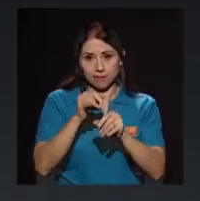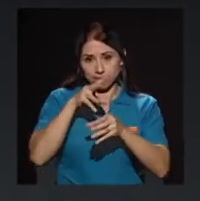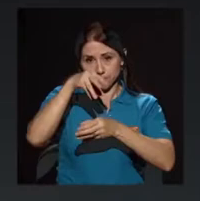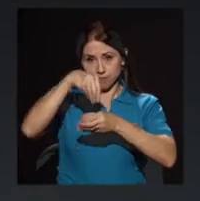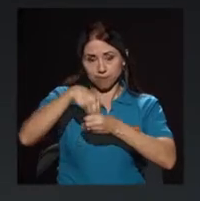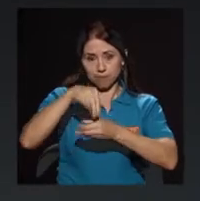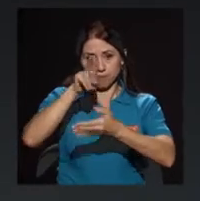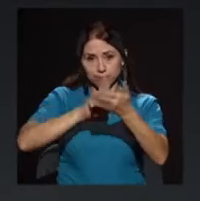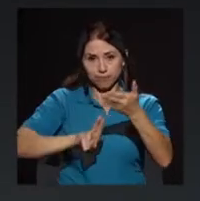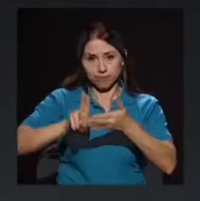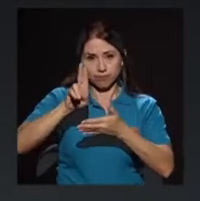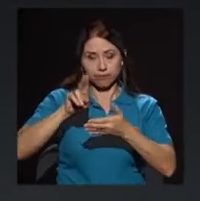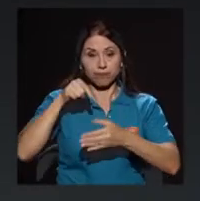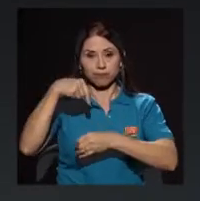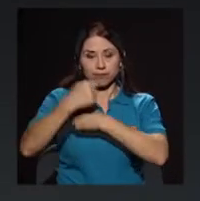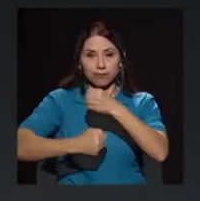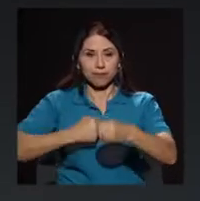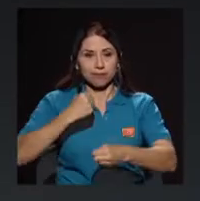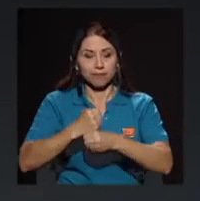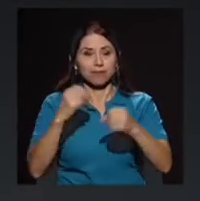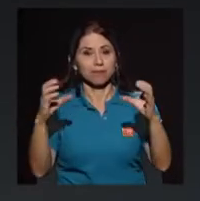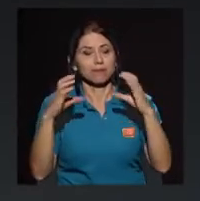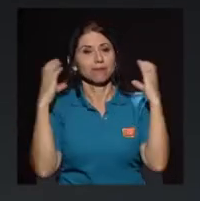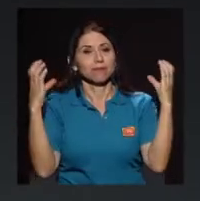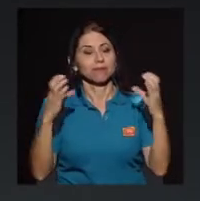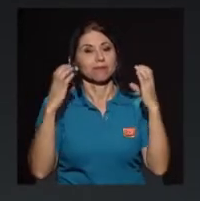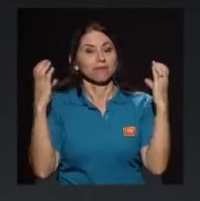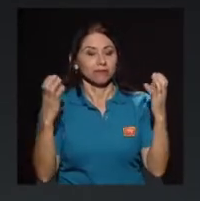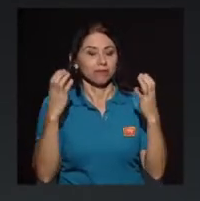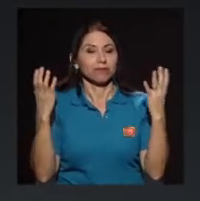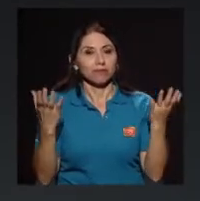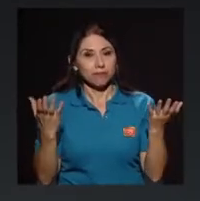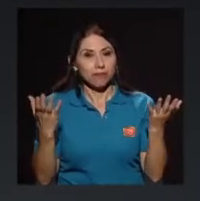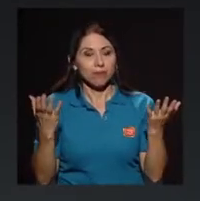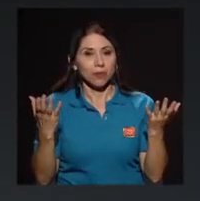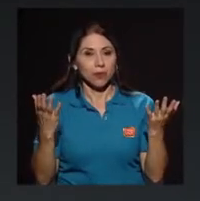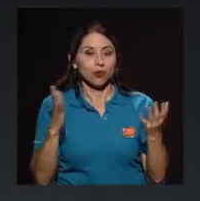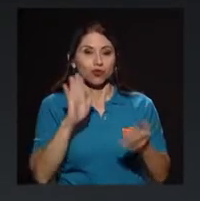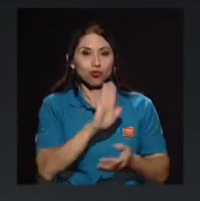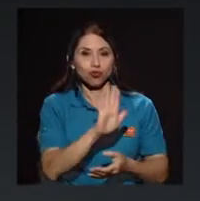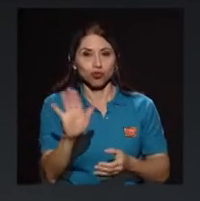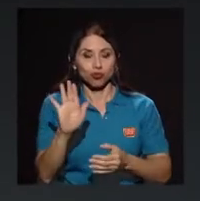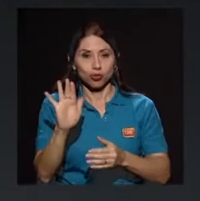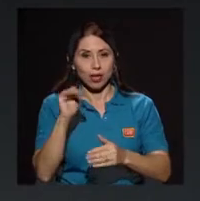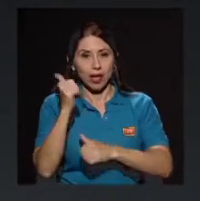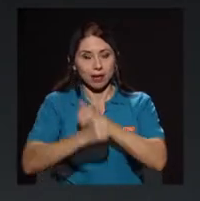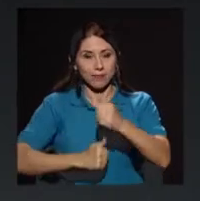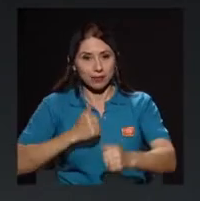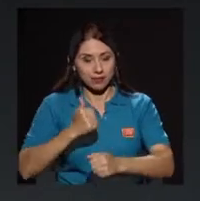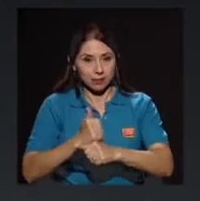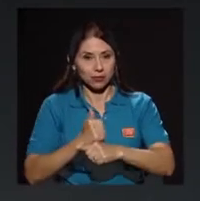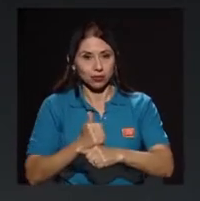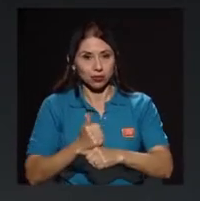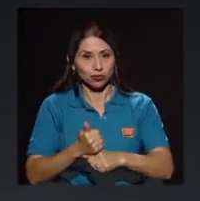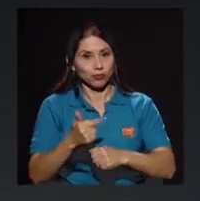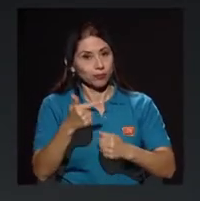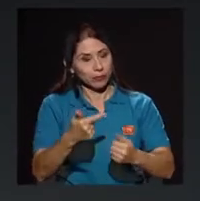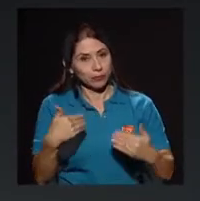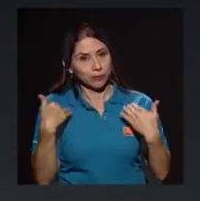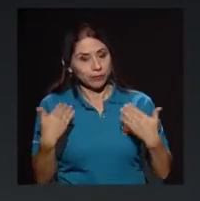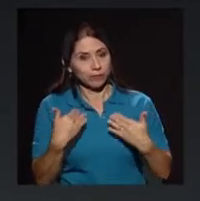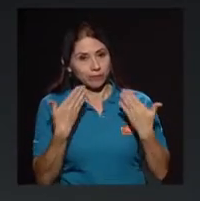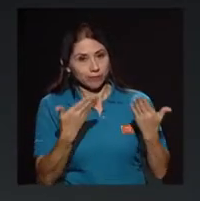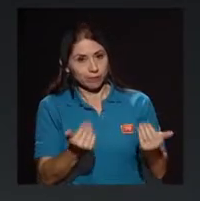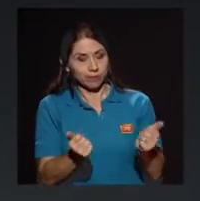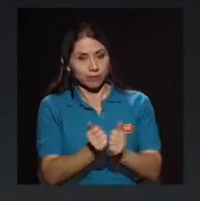que este año celebran o celebraron sus aniversarios. Tengo el placer de tener